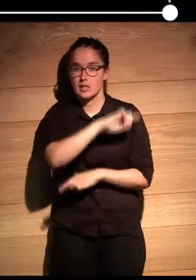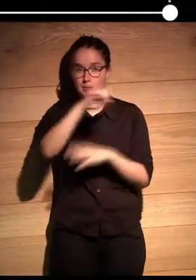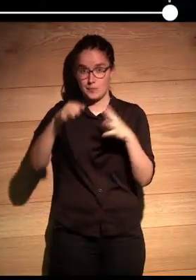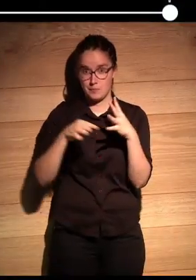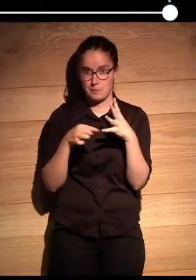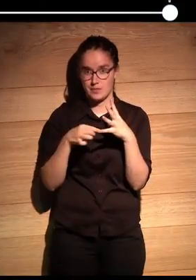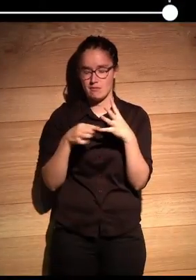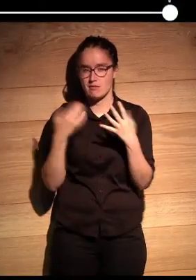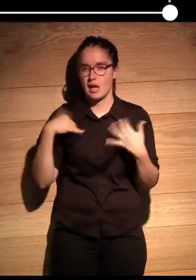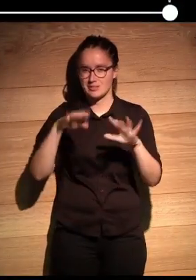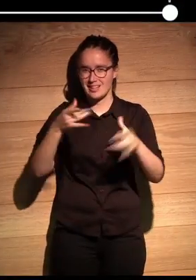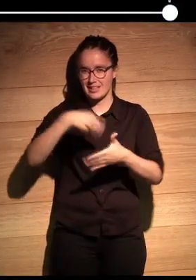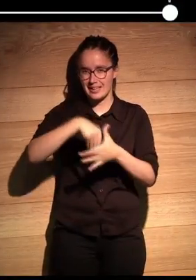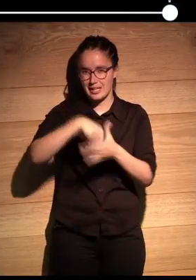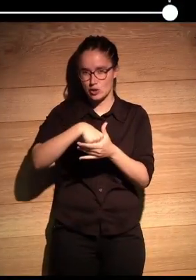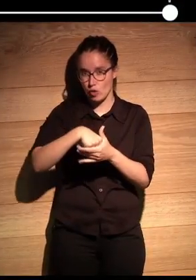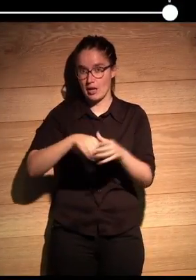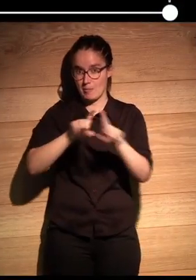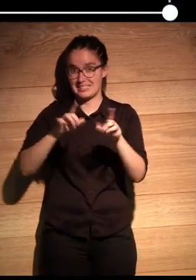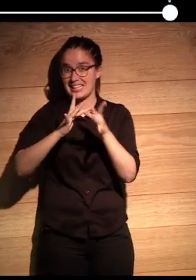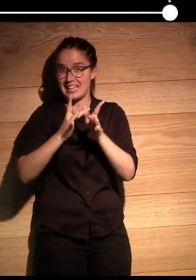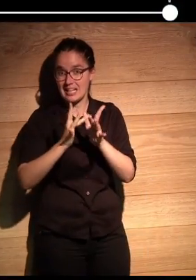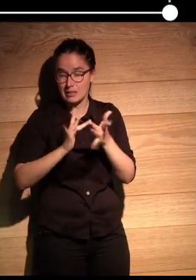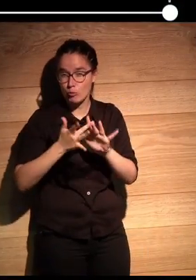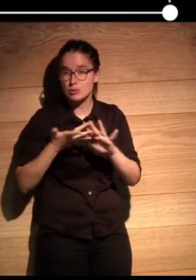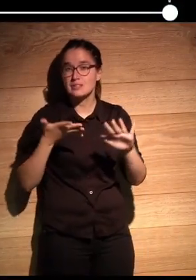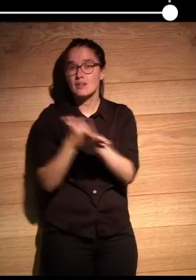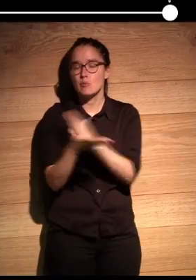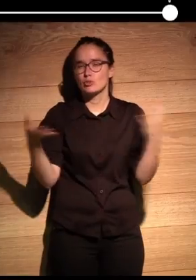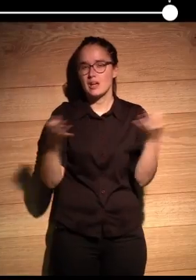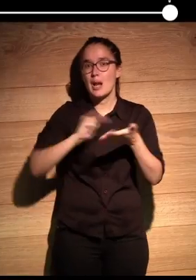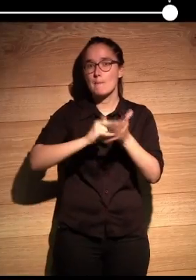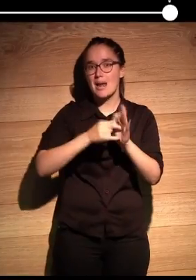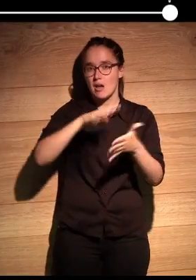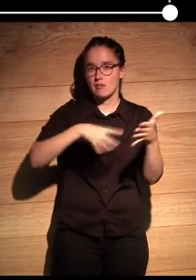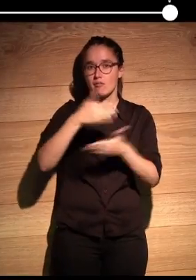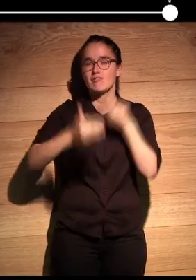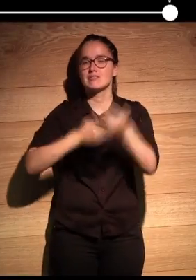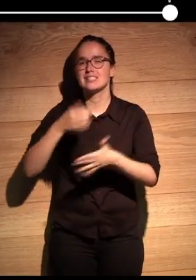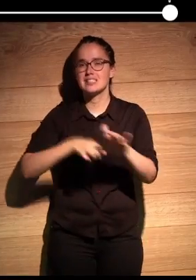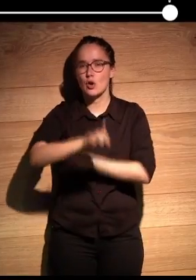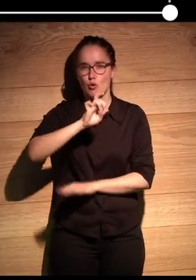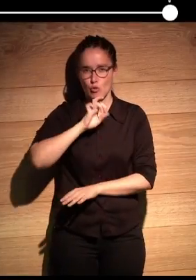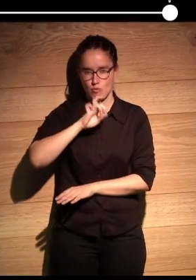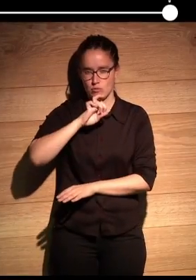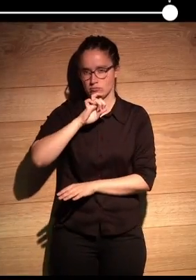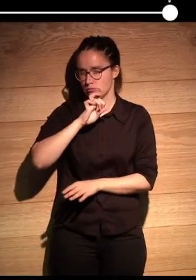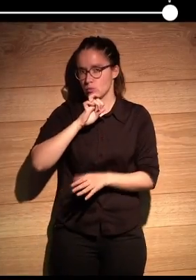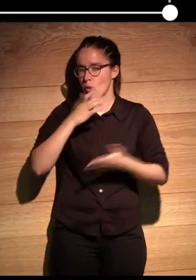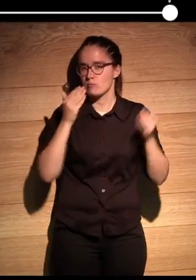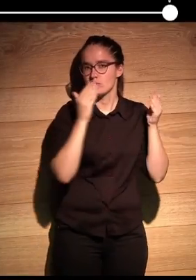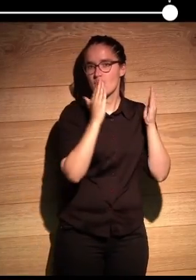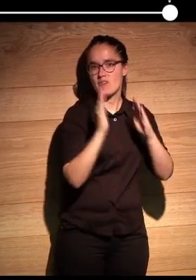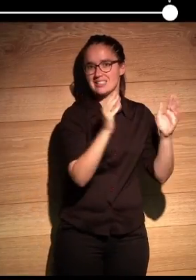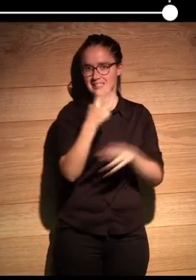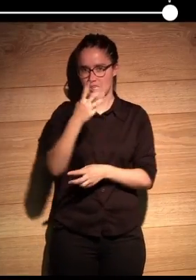Posteriormente, ya así internamente dentro de Interactives, definimos un poco el planning de desarrollo, que básicamente se centraba